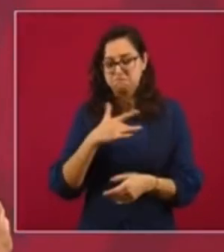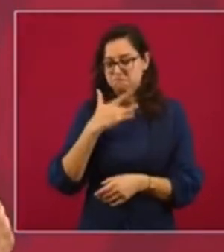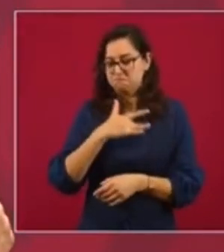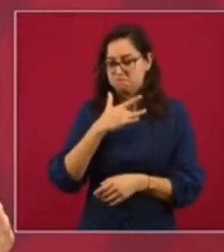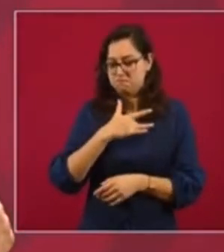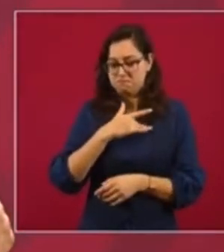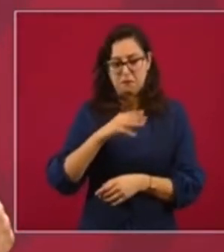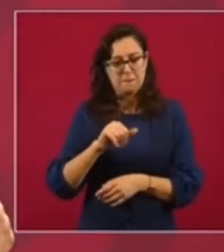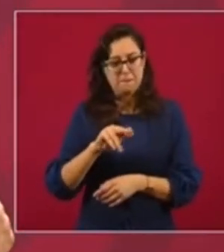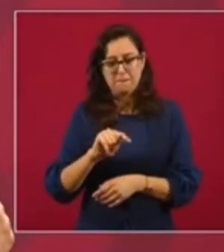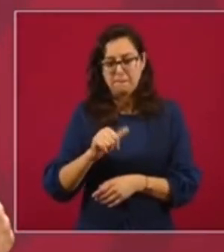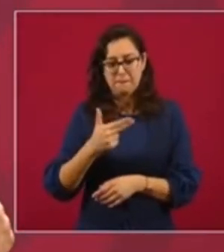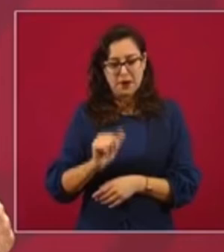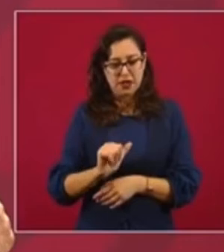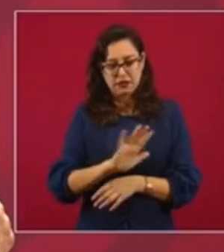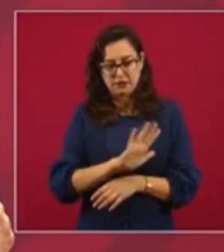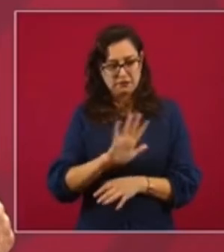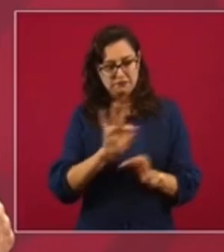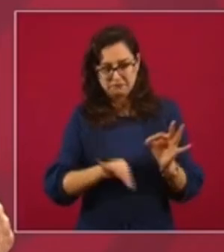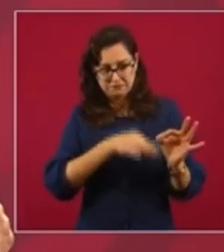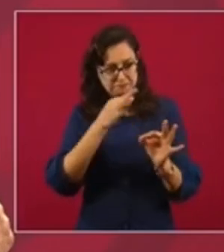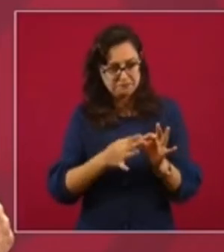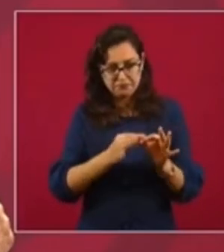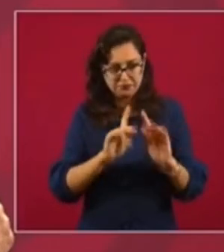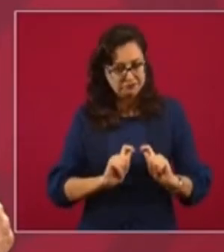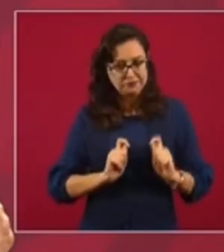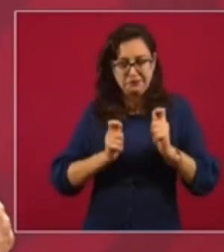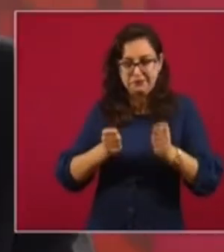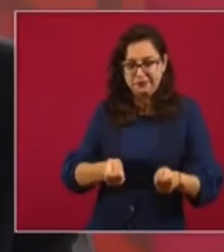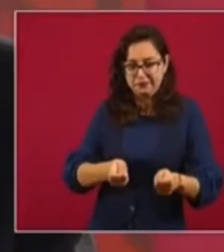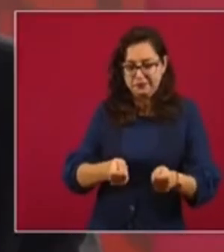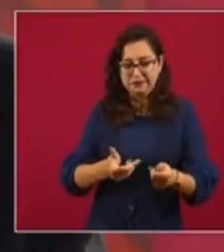una vez que se cumpla con todo el procedimiento,